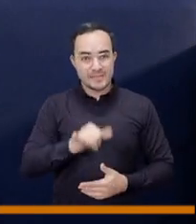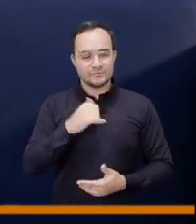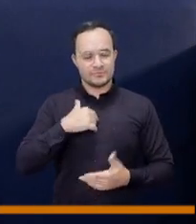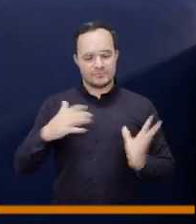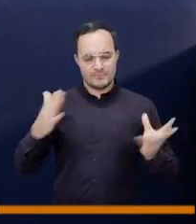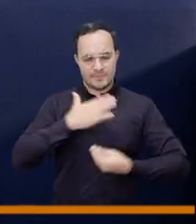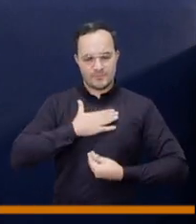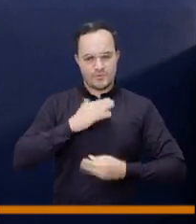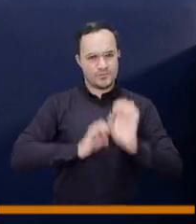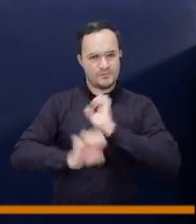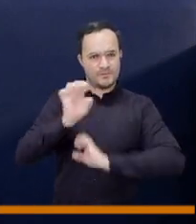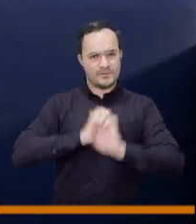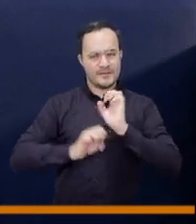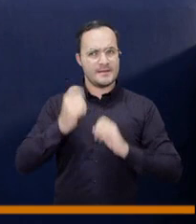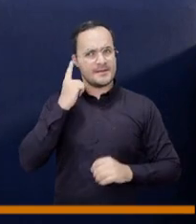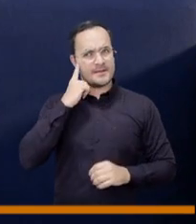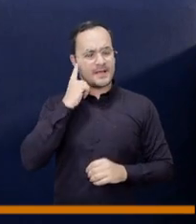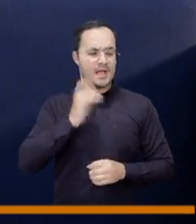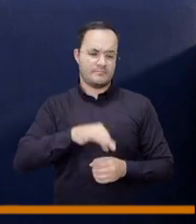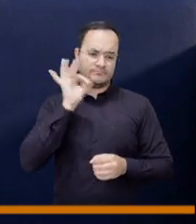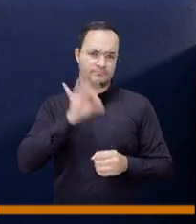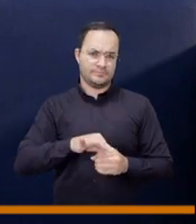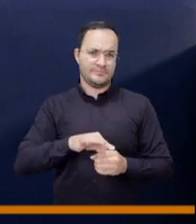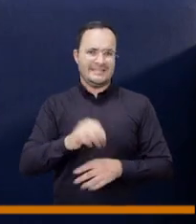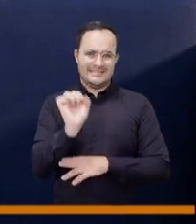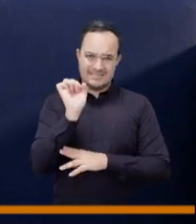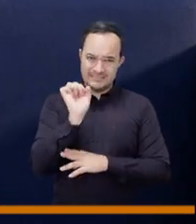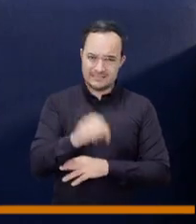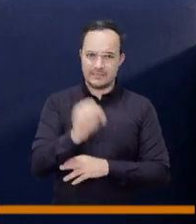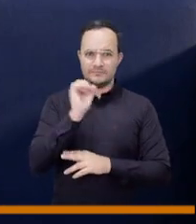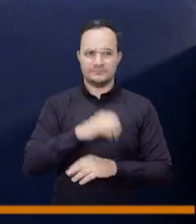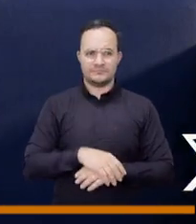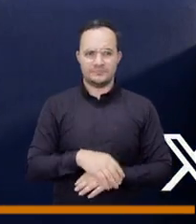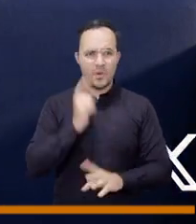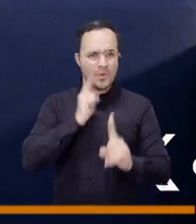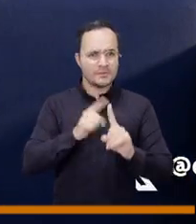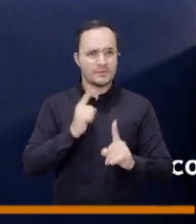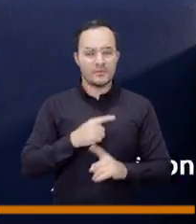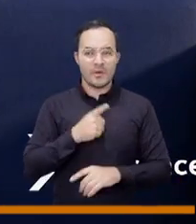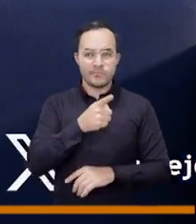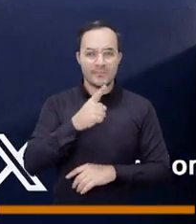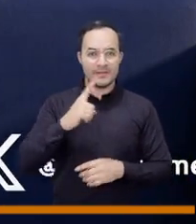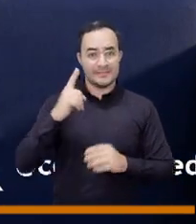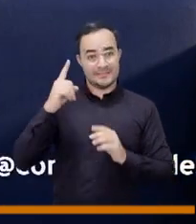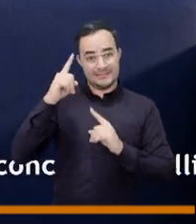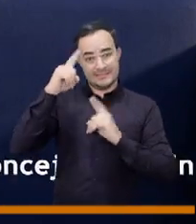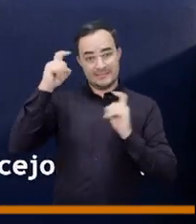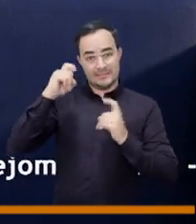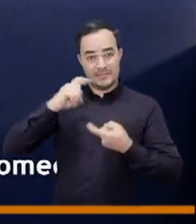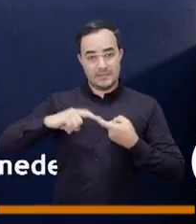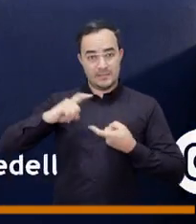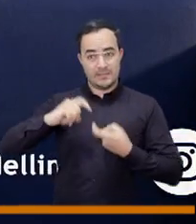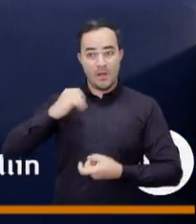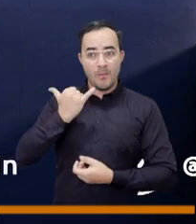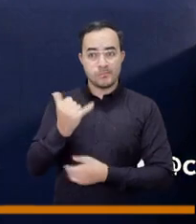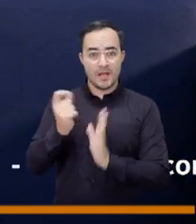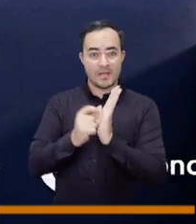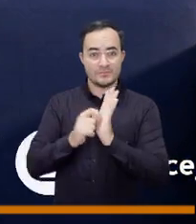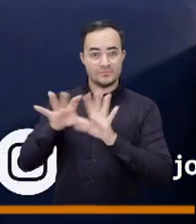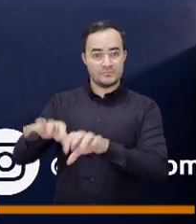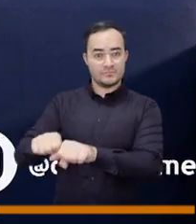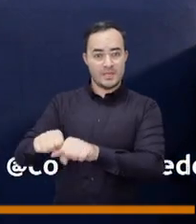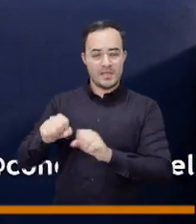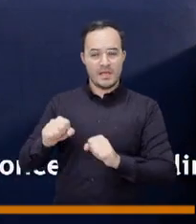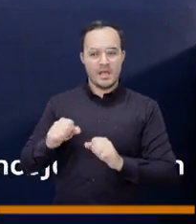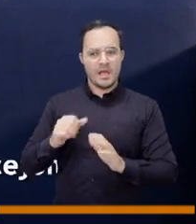patrimonio público me llevó a tomar una decisión de votar de manera positiva para desinvertir las acciones que